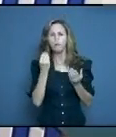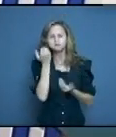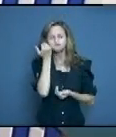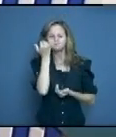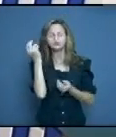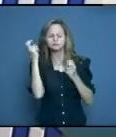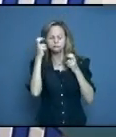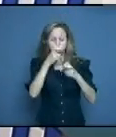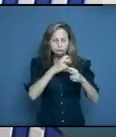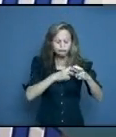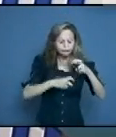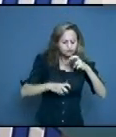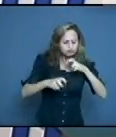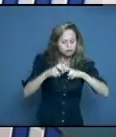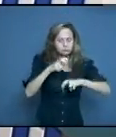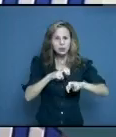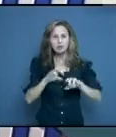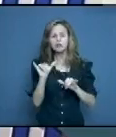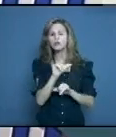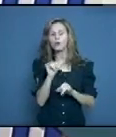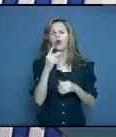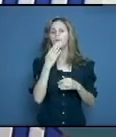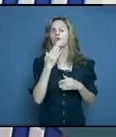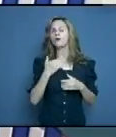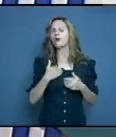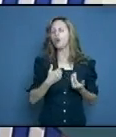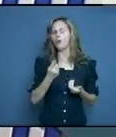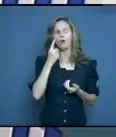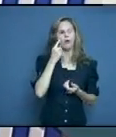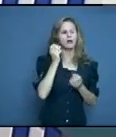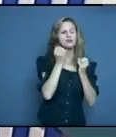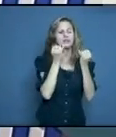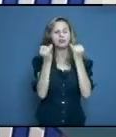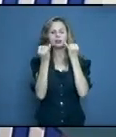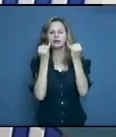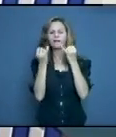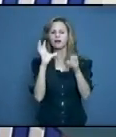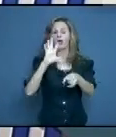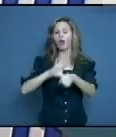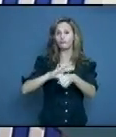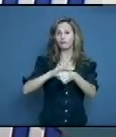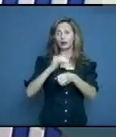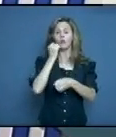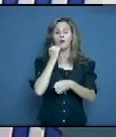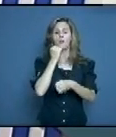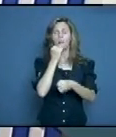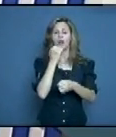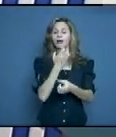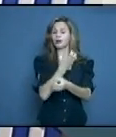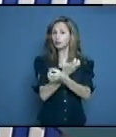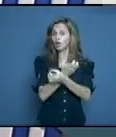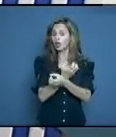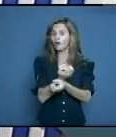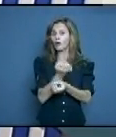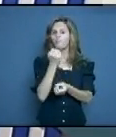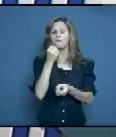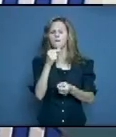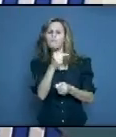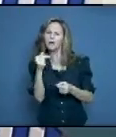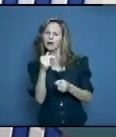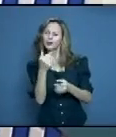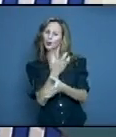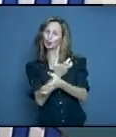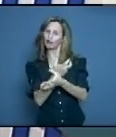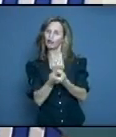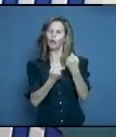aquel enfermo de bajo riesgo y quién es aquel enfermo de alto riesgo. Porque en ocasiones surgen las dudas y usted dice, bueno,